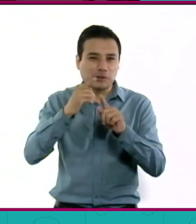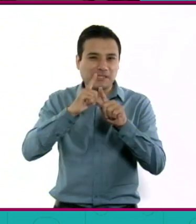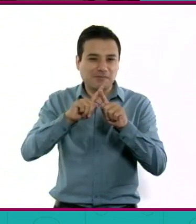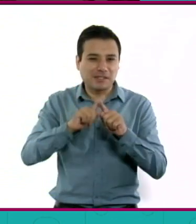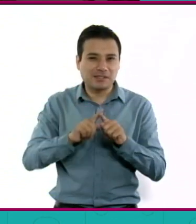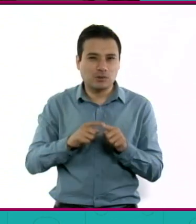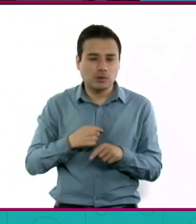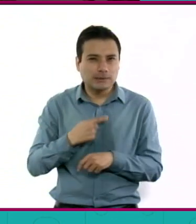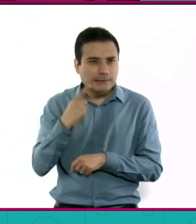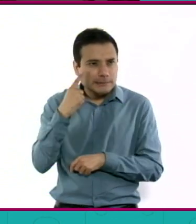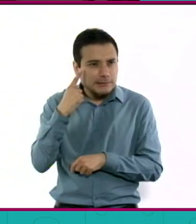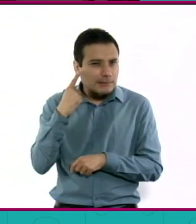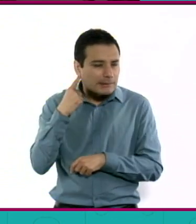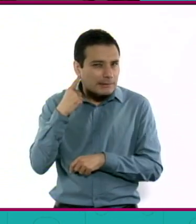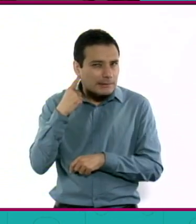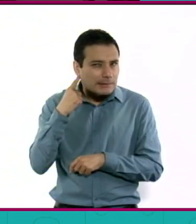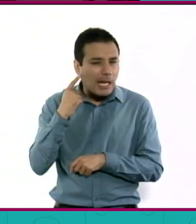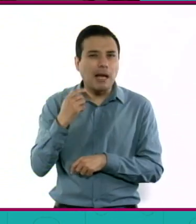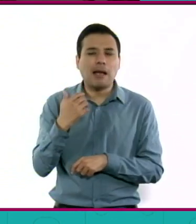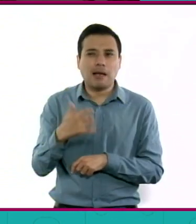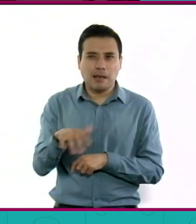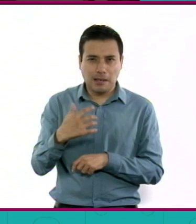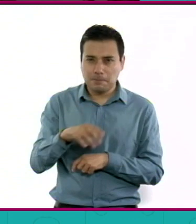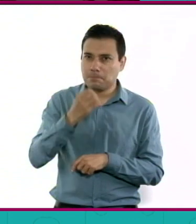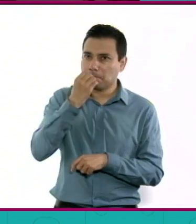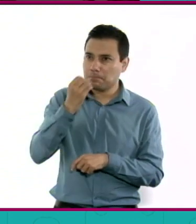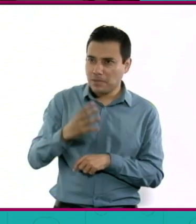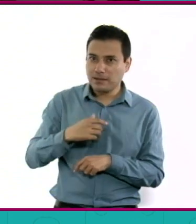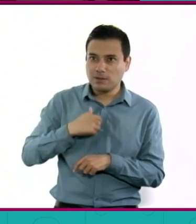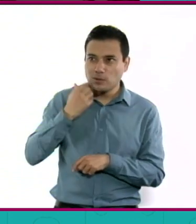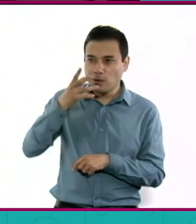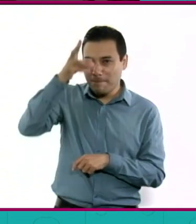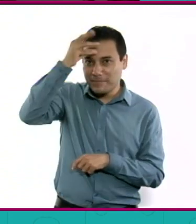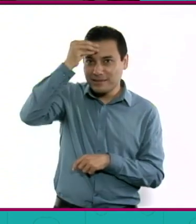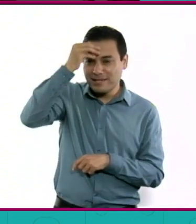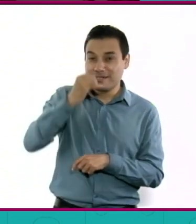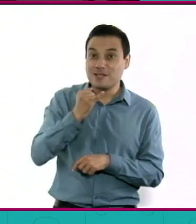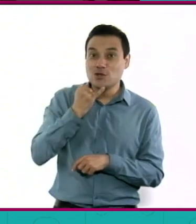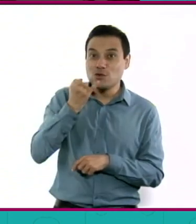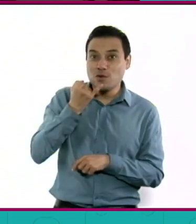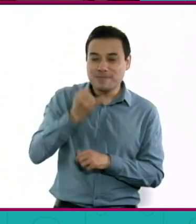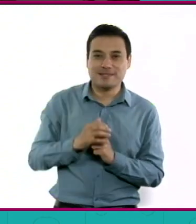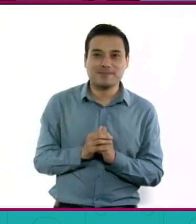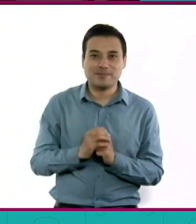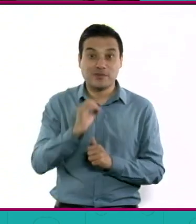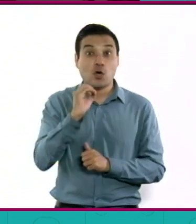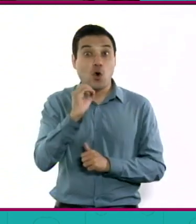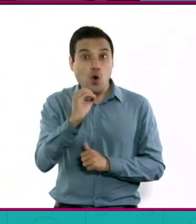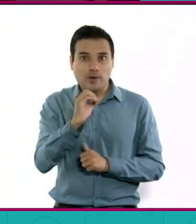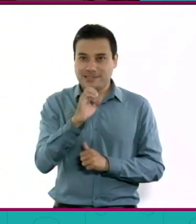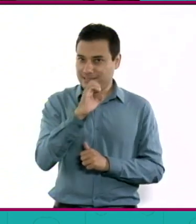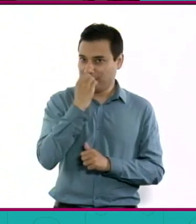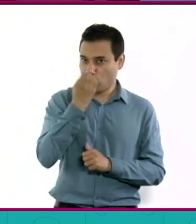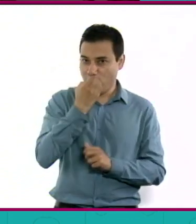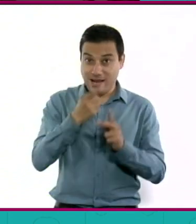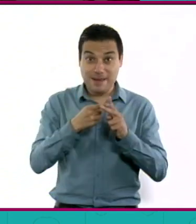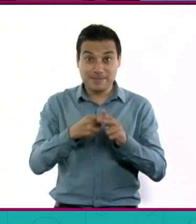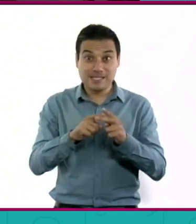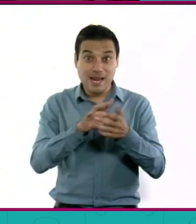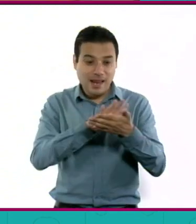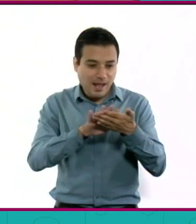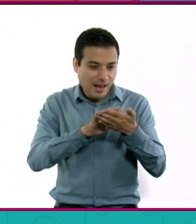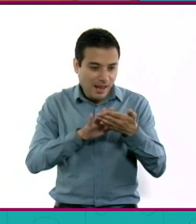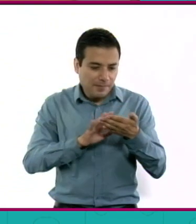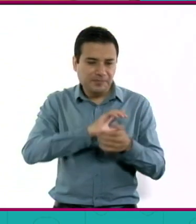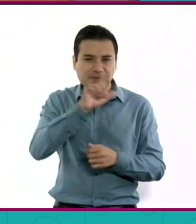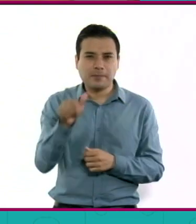y de ahí mi gusto a poder aprender algún día idiomas o cuando uno empieza a leer que pasa por un letrero y